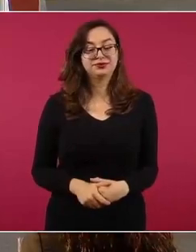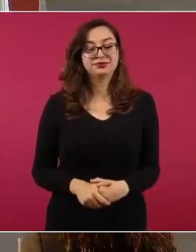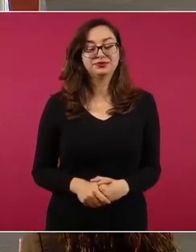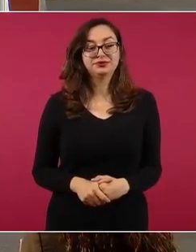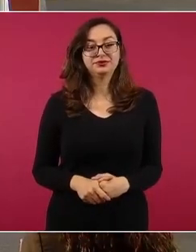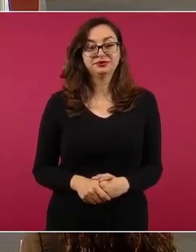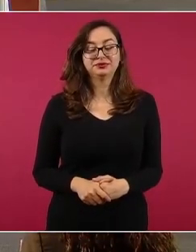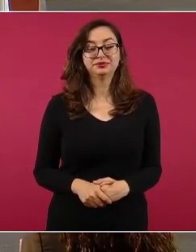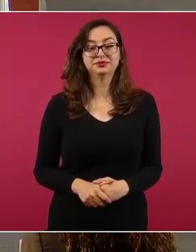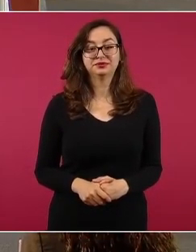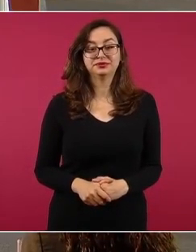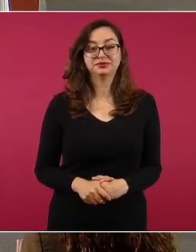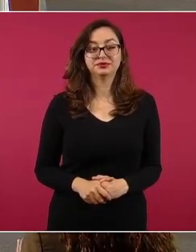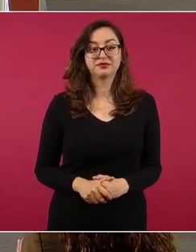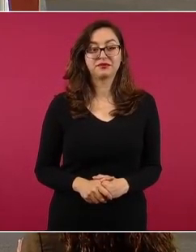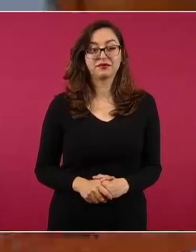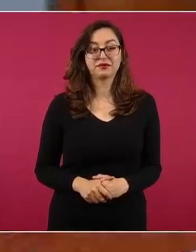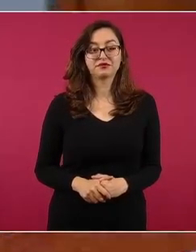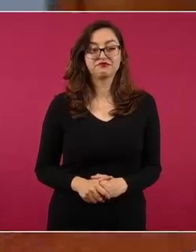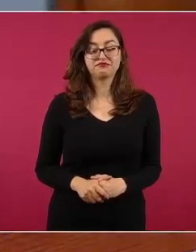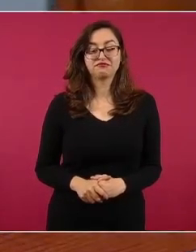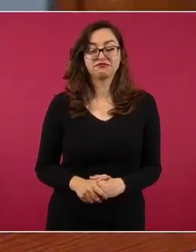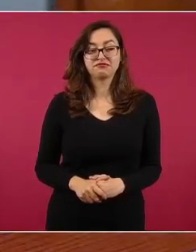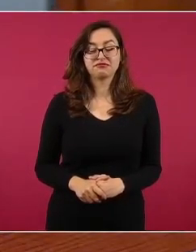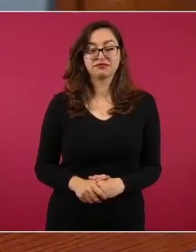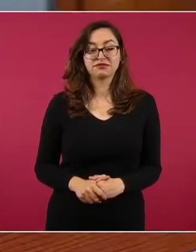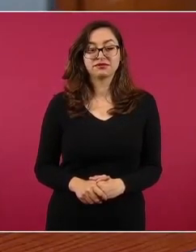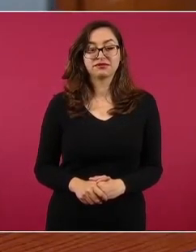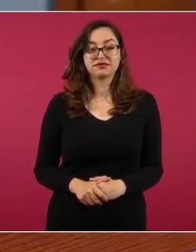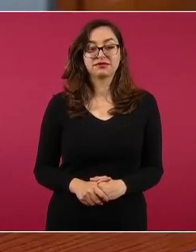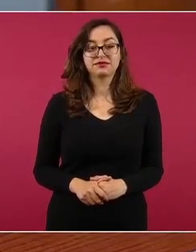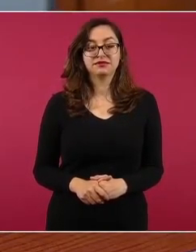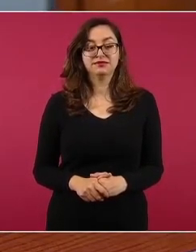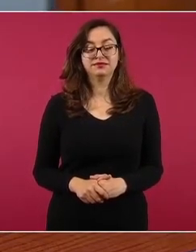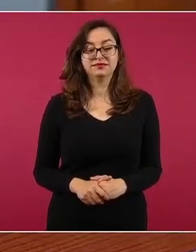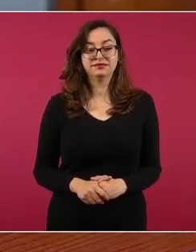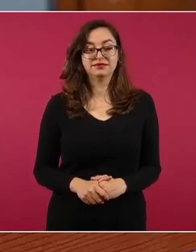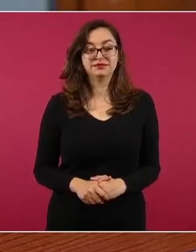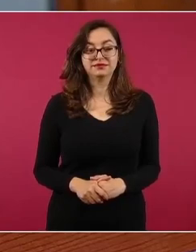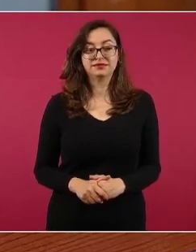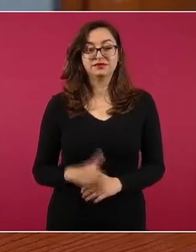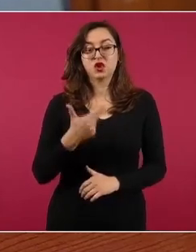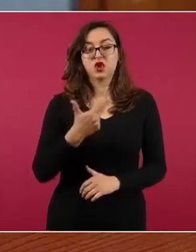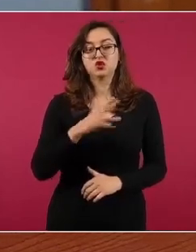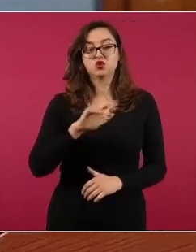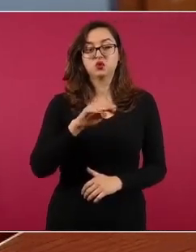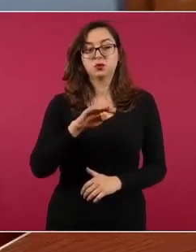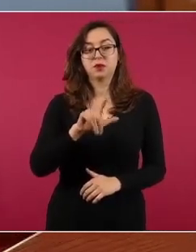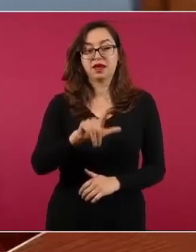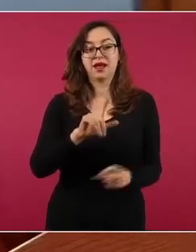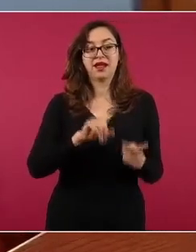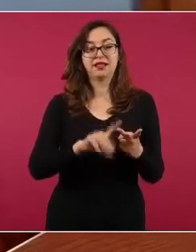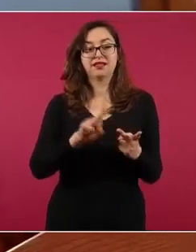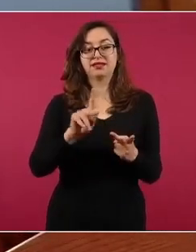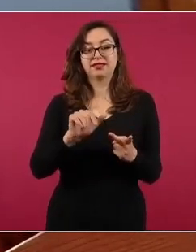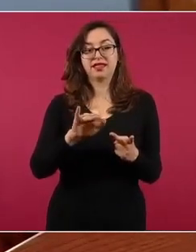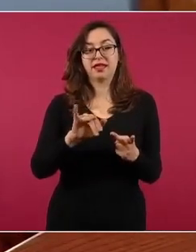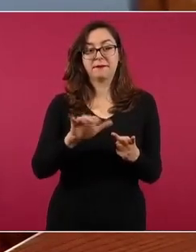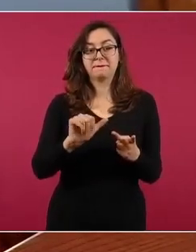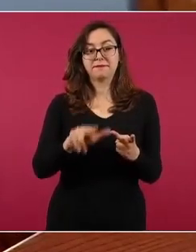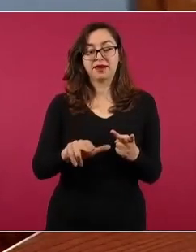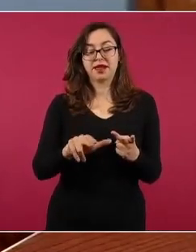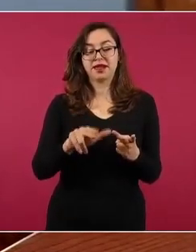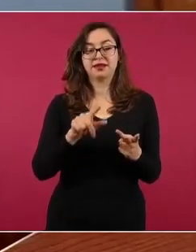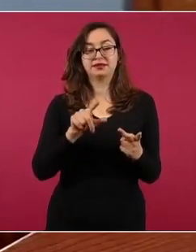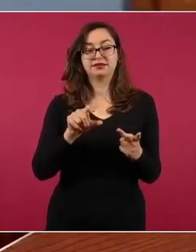Chumel Torres, Damian Cepeda, es del